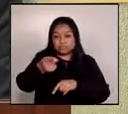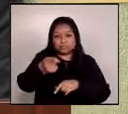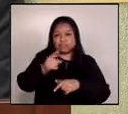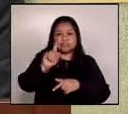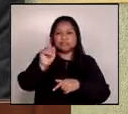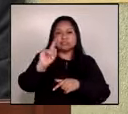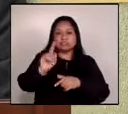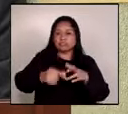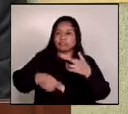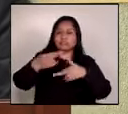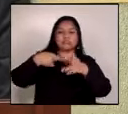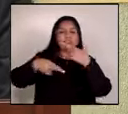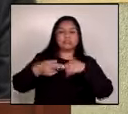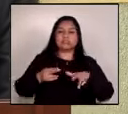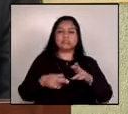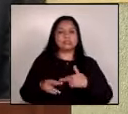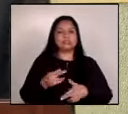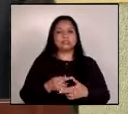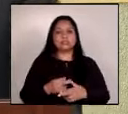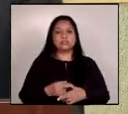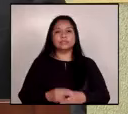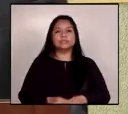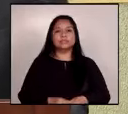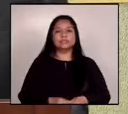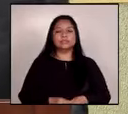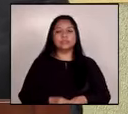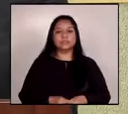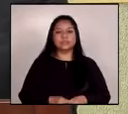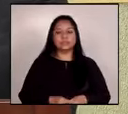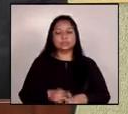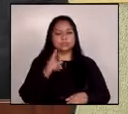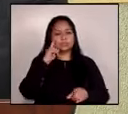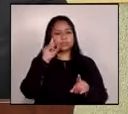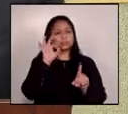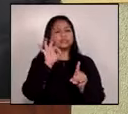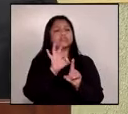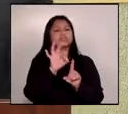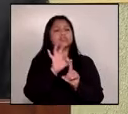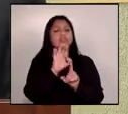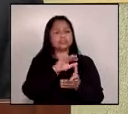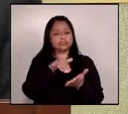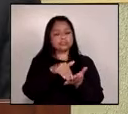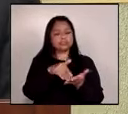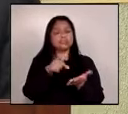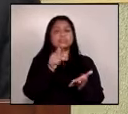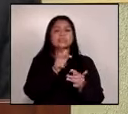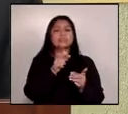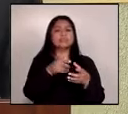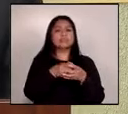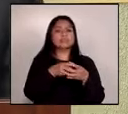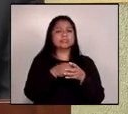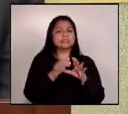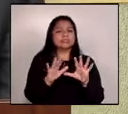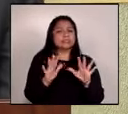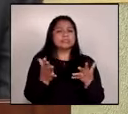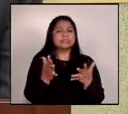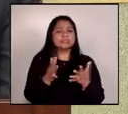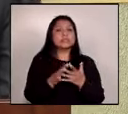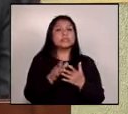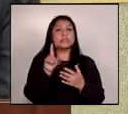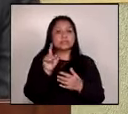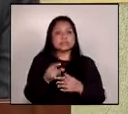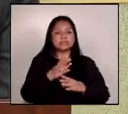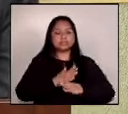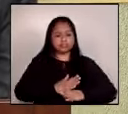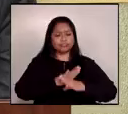vuelvan a suceder. El objetivo central de la Comisión será asegurar el ejercicio